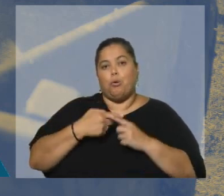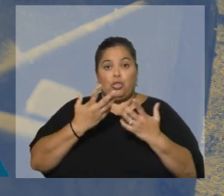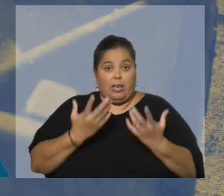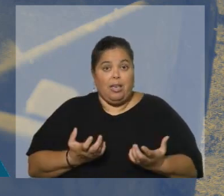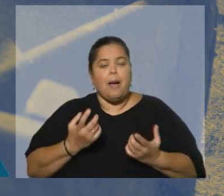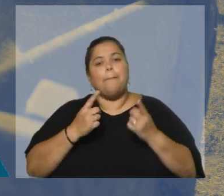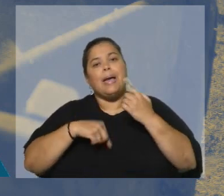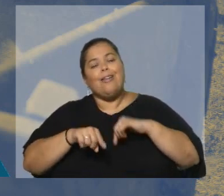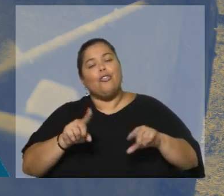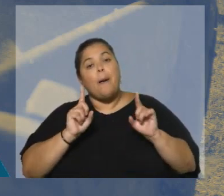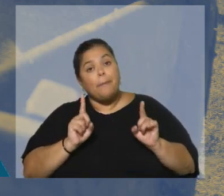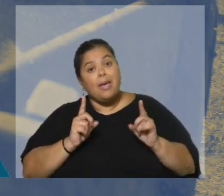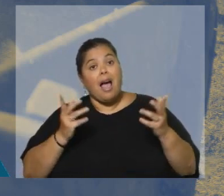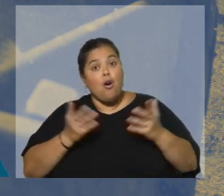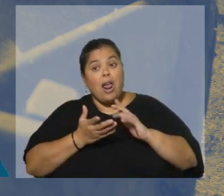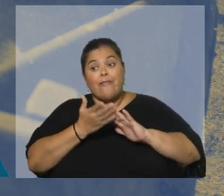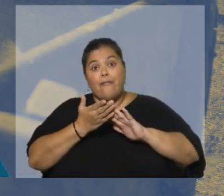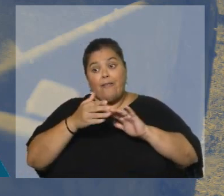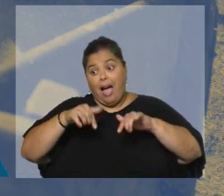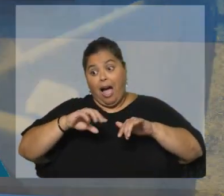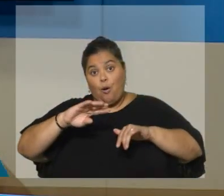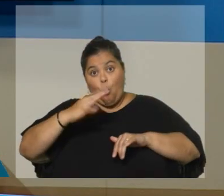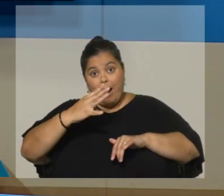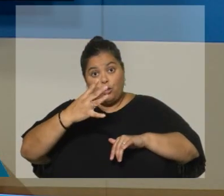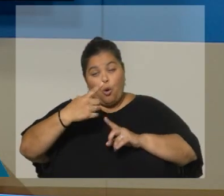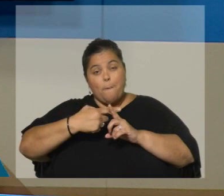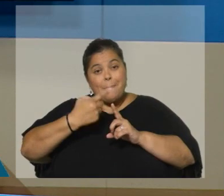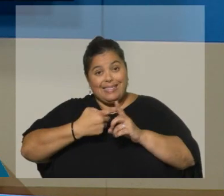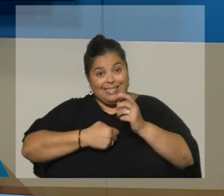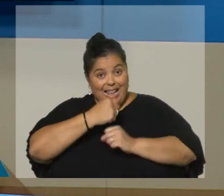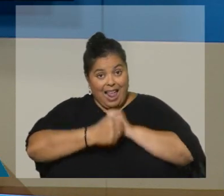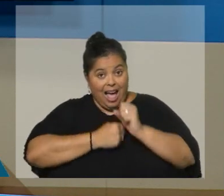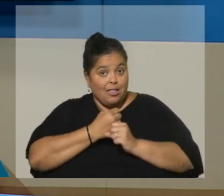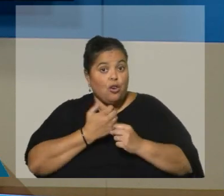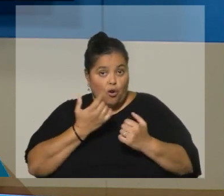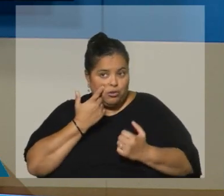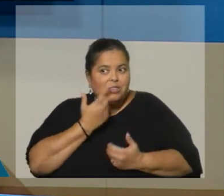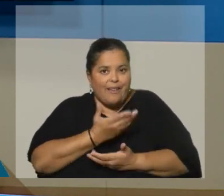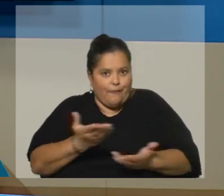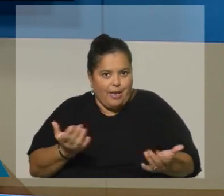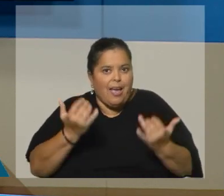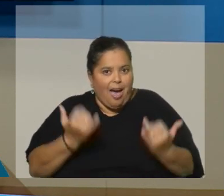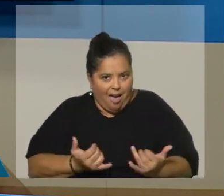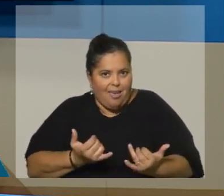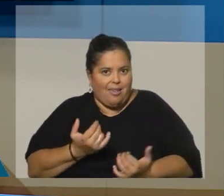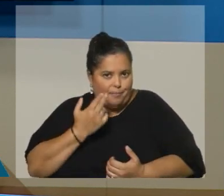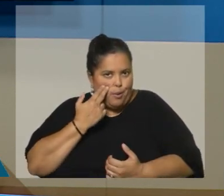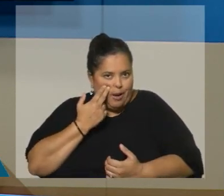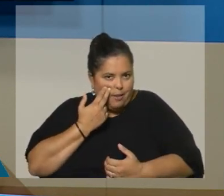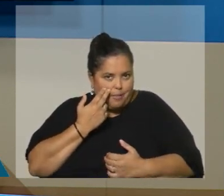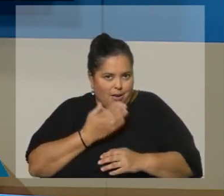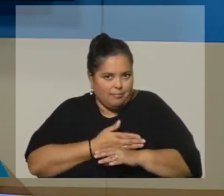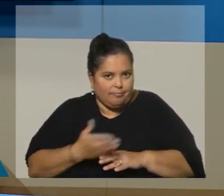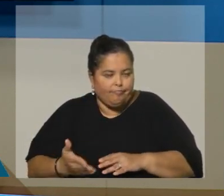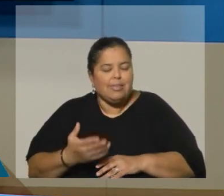presente. Estamos por arrancar el cuarto mes del año y los efectos están. Bueno, dado esto, podemos mirar hacia adelante